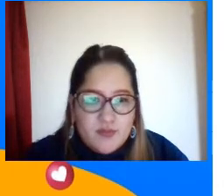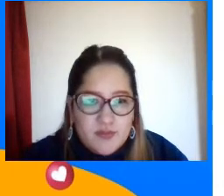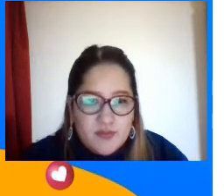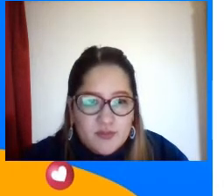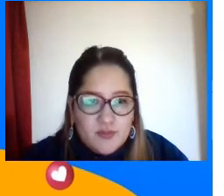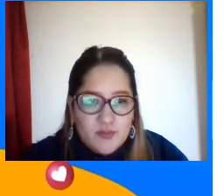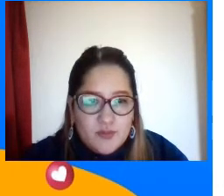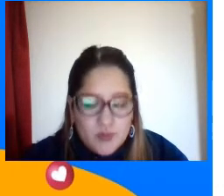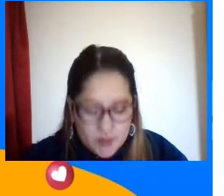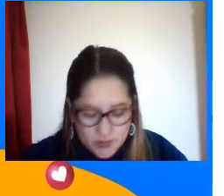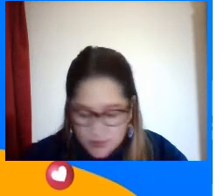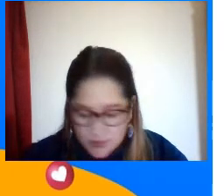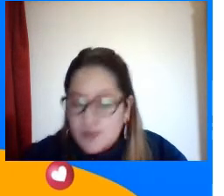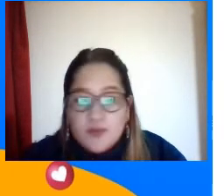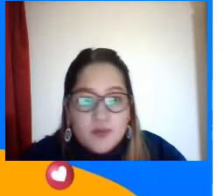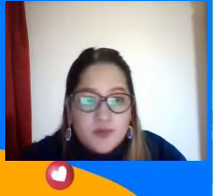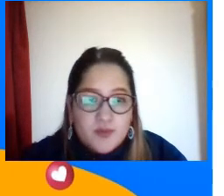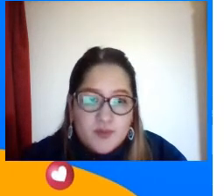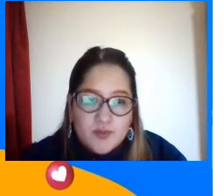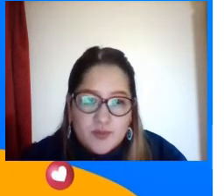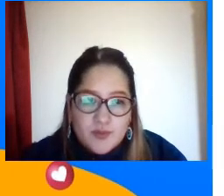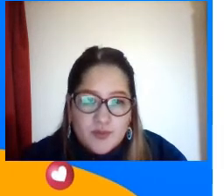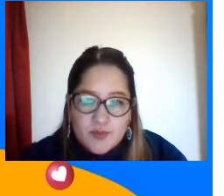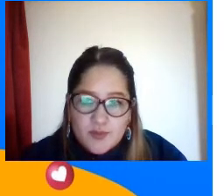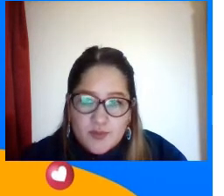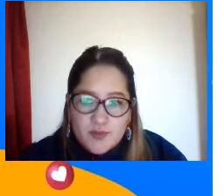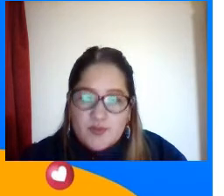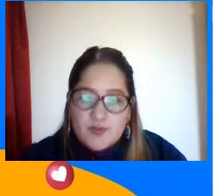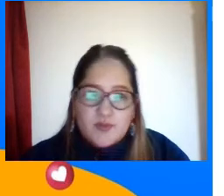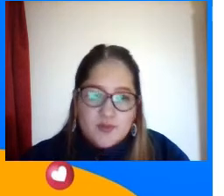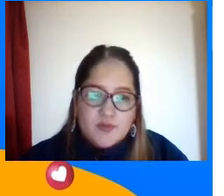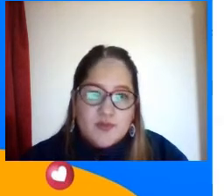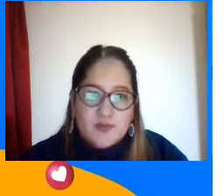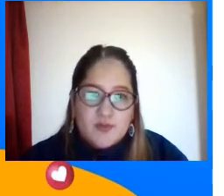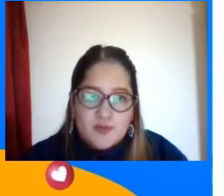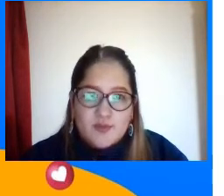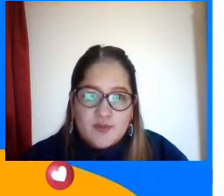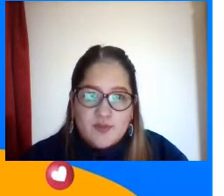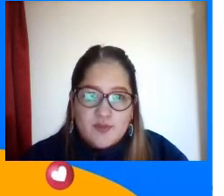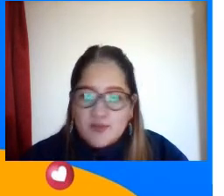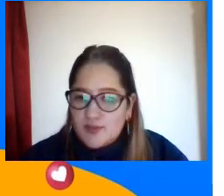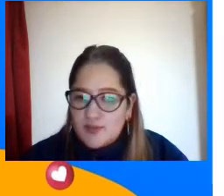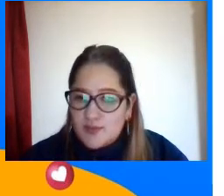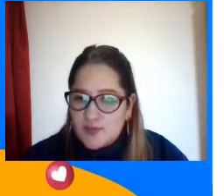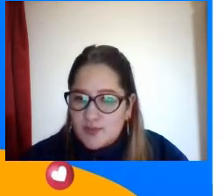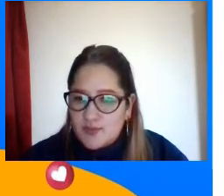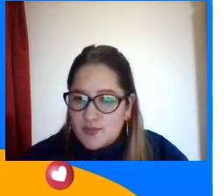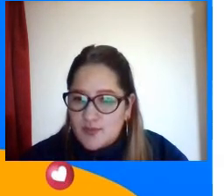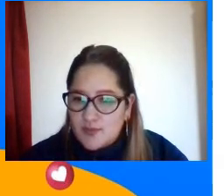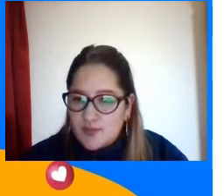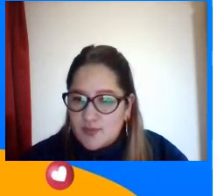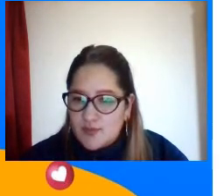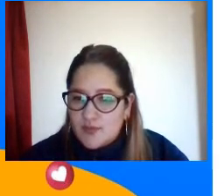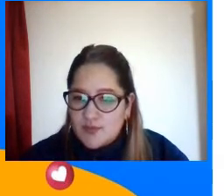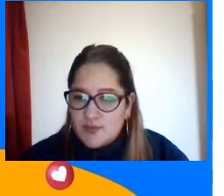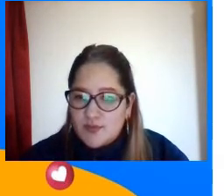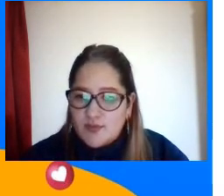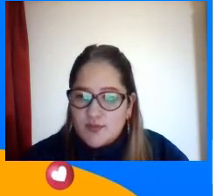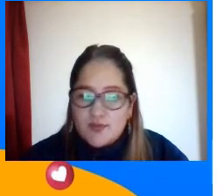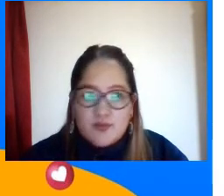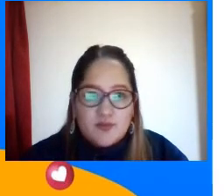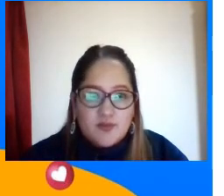le debemos a Roma También todo el tema De los caminos ¿No? Y también las termales En Roma